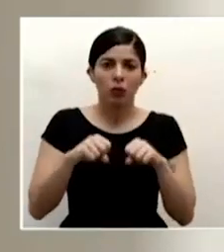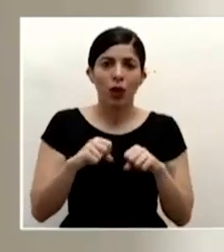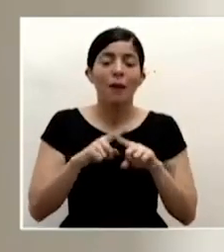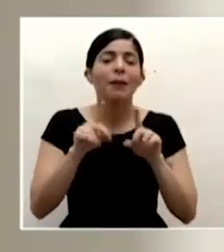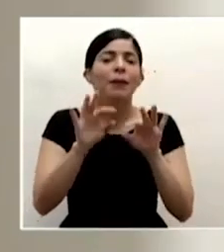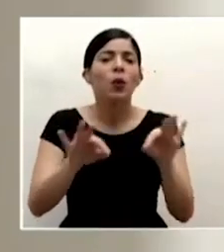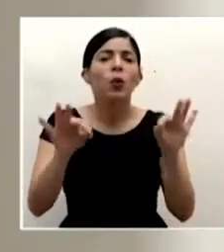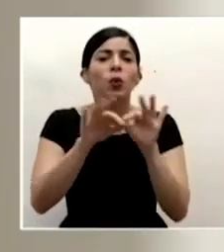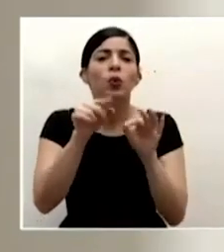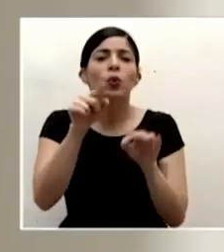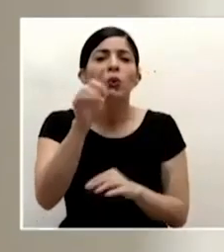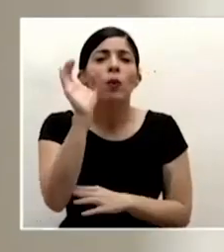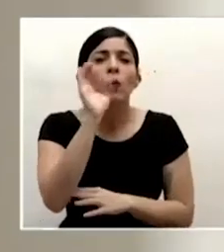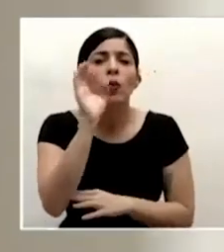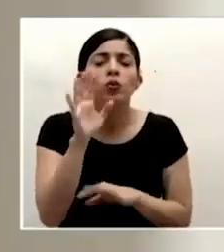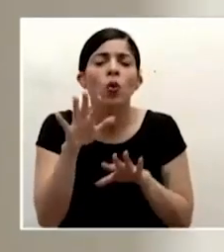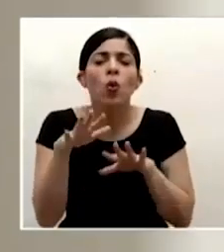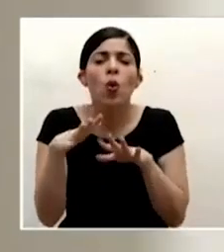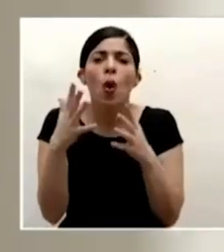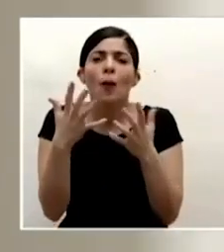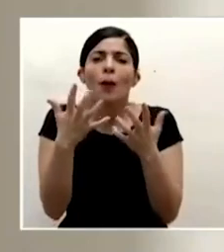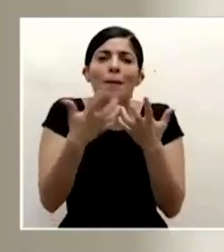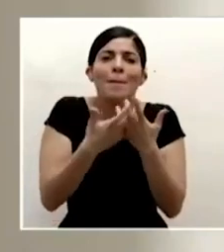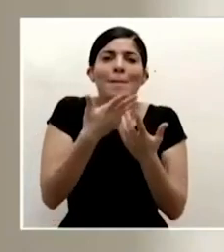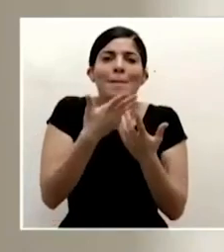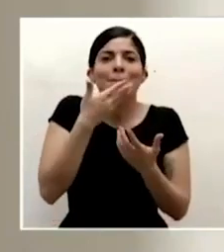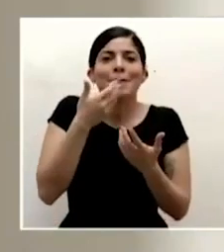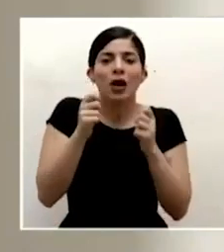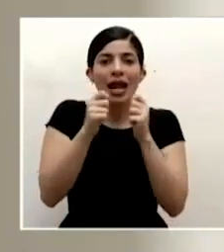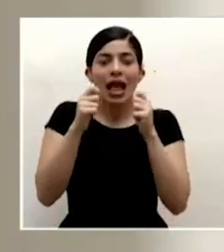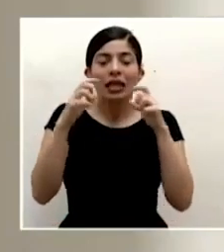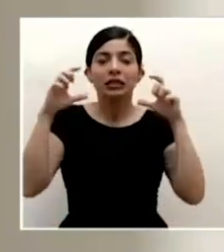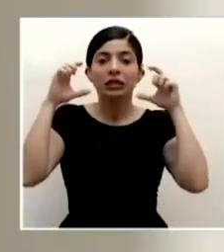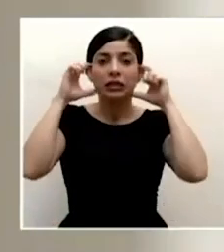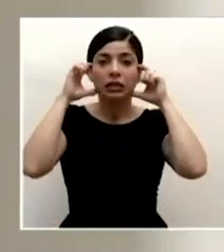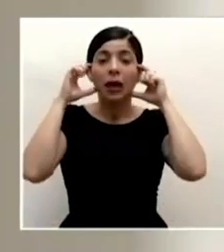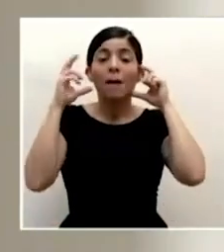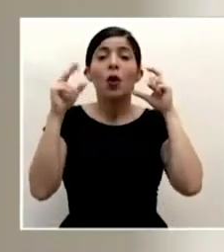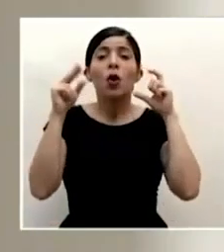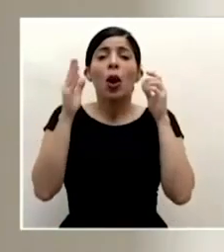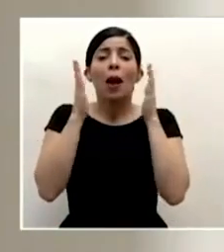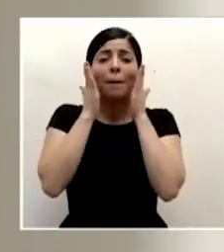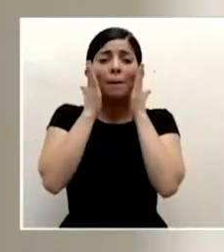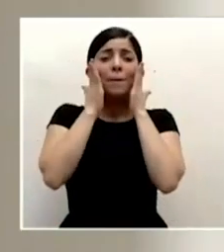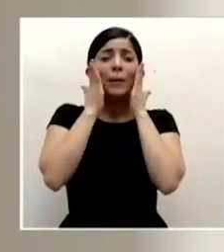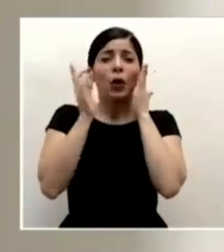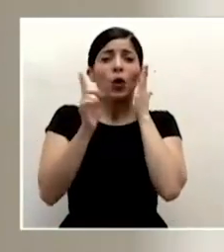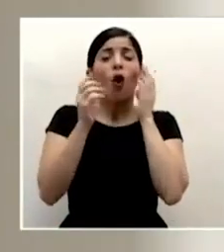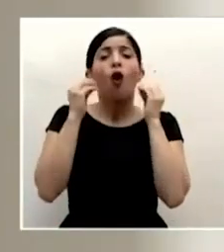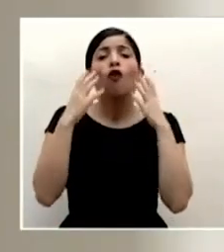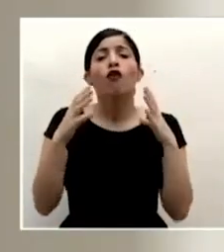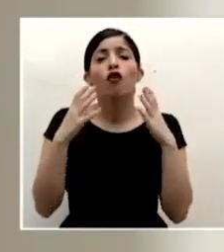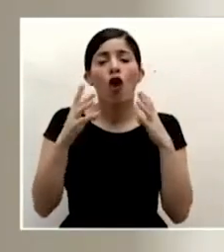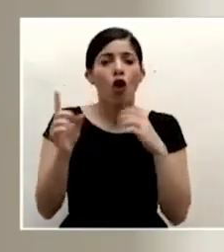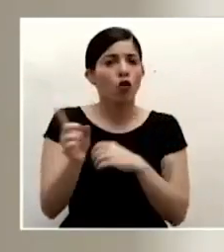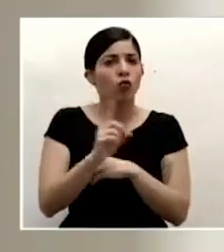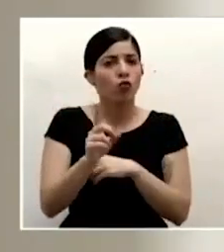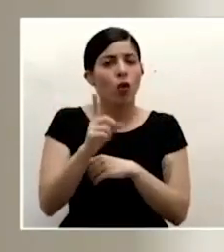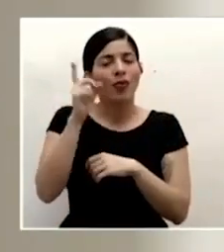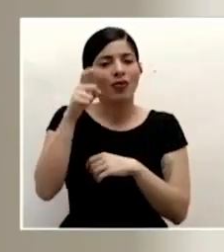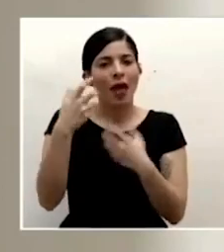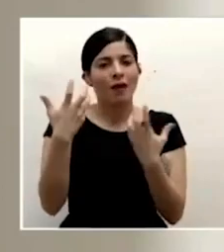buscar el mejor ajuste del elástico de tal forma que no le quede ni demasiado presionado ni demasiado flojo para que pueda justamente